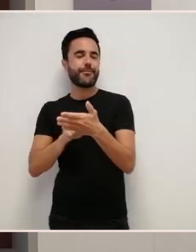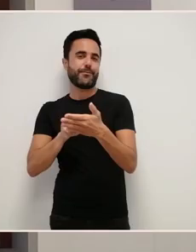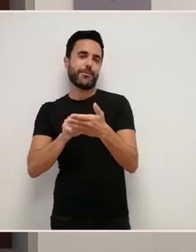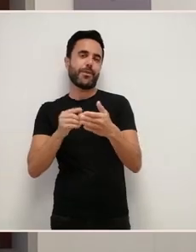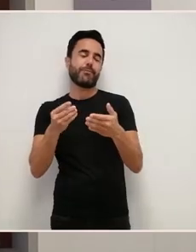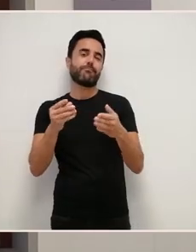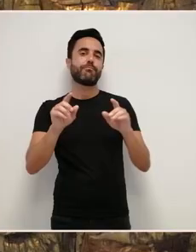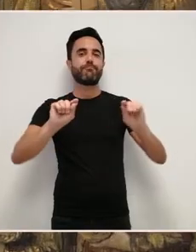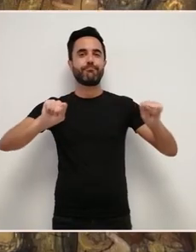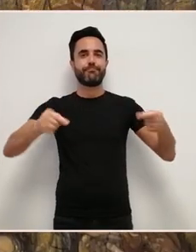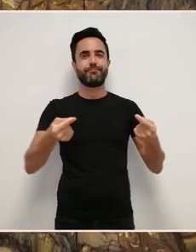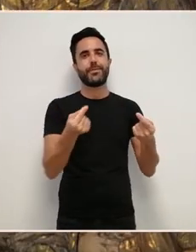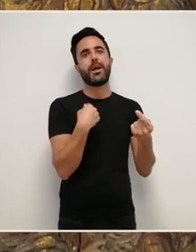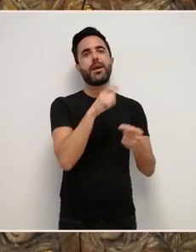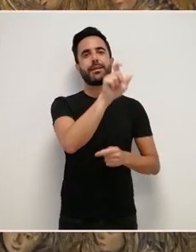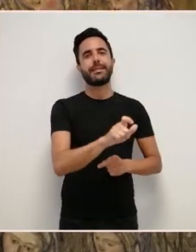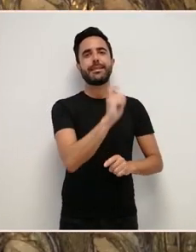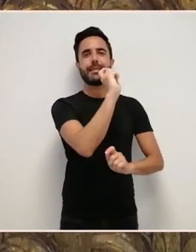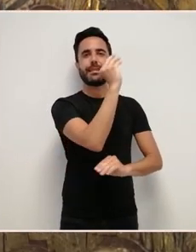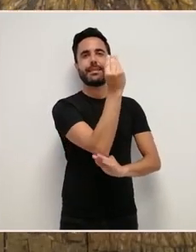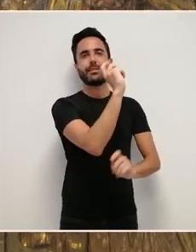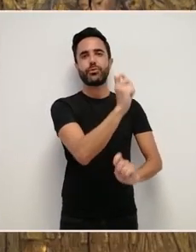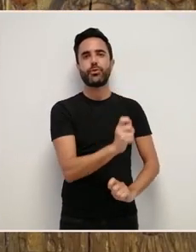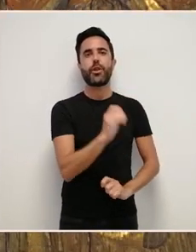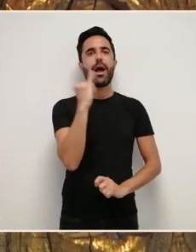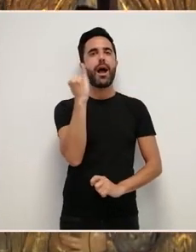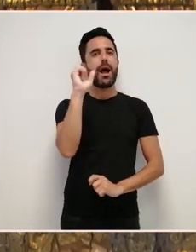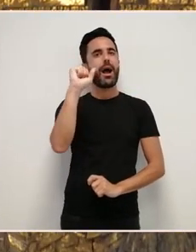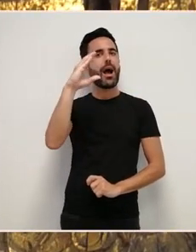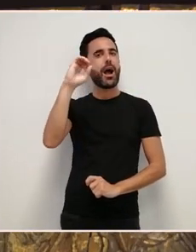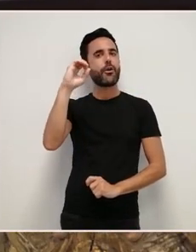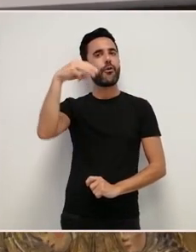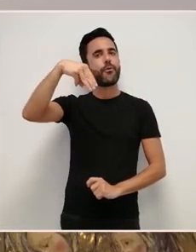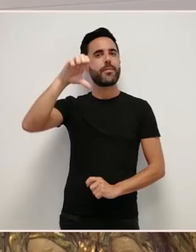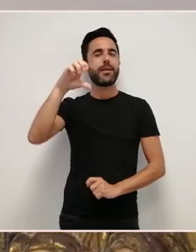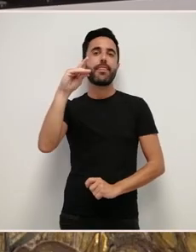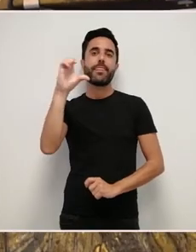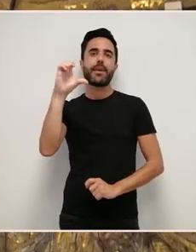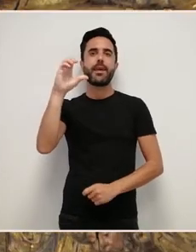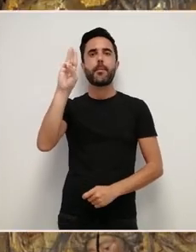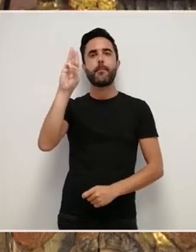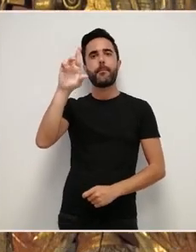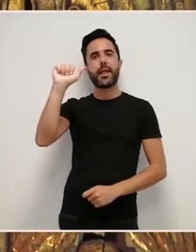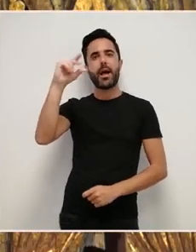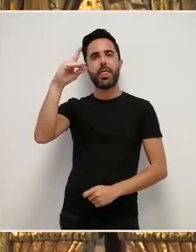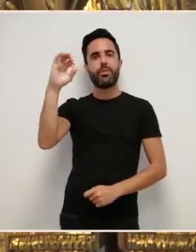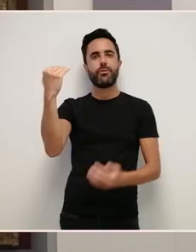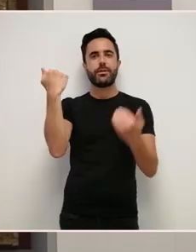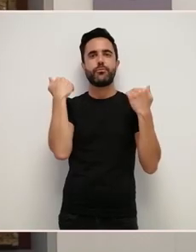Jacome de Prado Que foi que finalmente levou a cabo a parte escultórica En ese contrato,